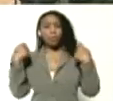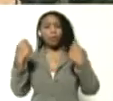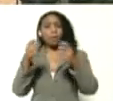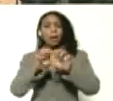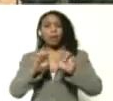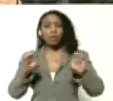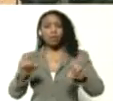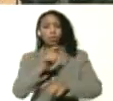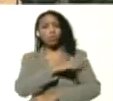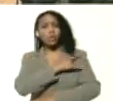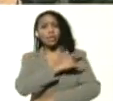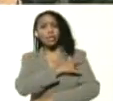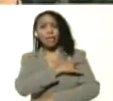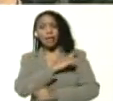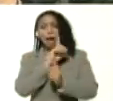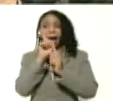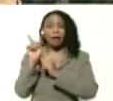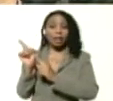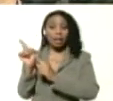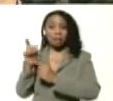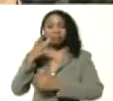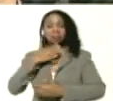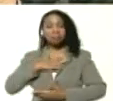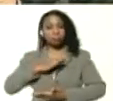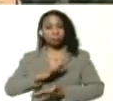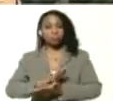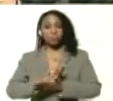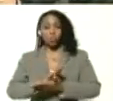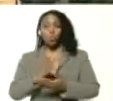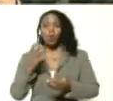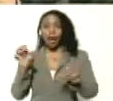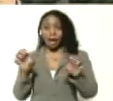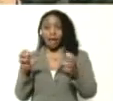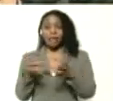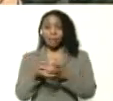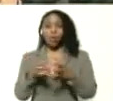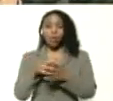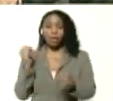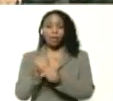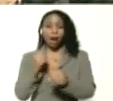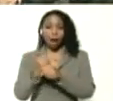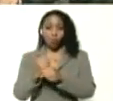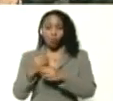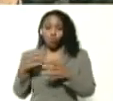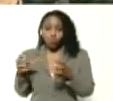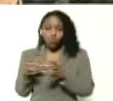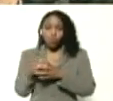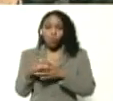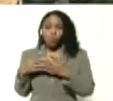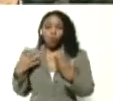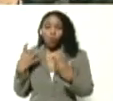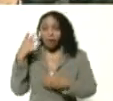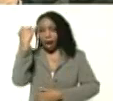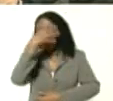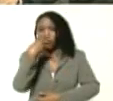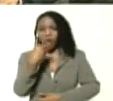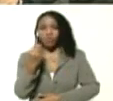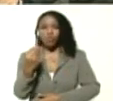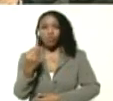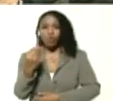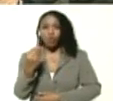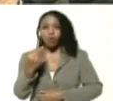educación, universitaria, con aquel aplomo, aquel nivel, un equipo de trabajo, un colectivo, y la juventud, irrumpiendo,